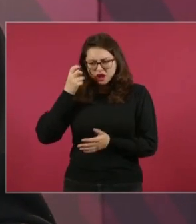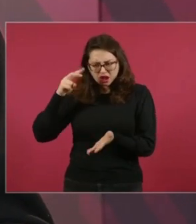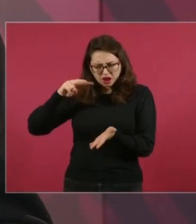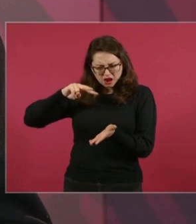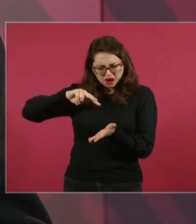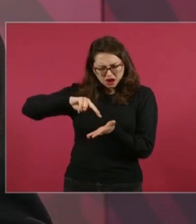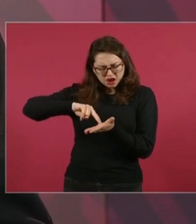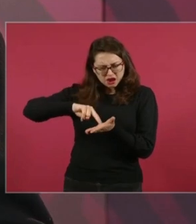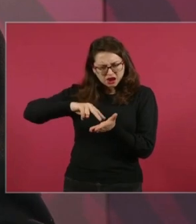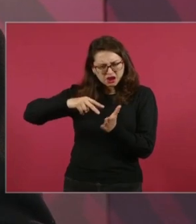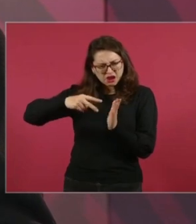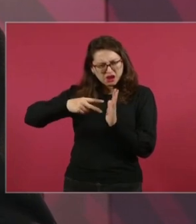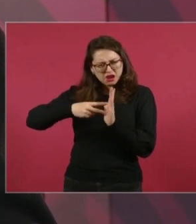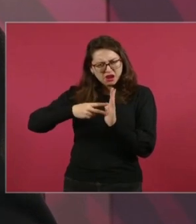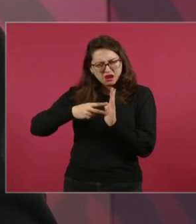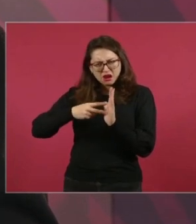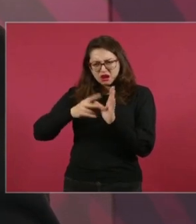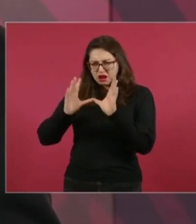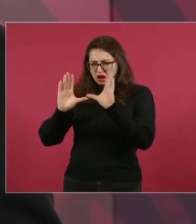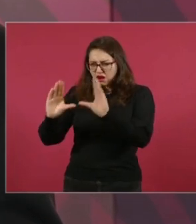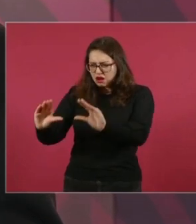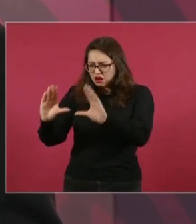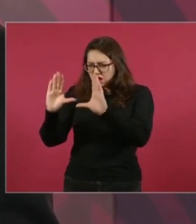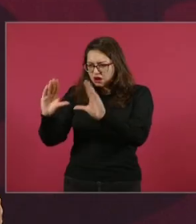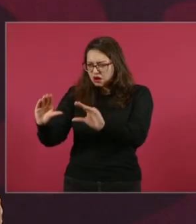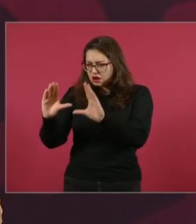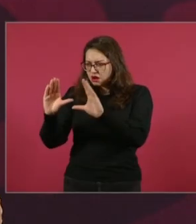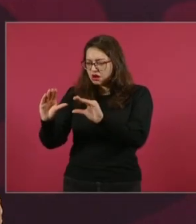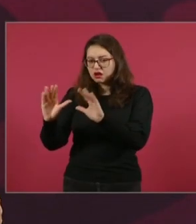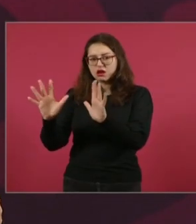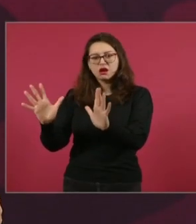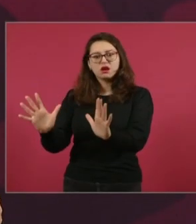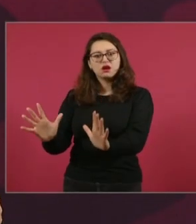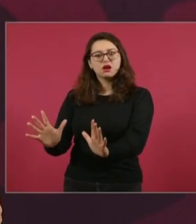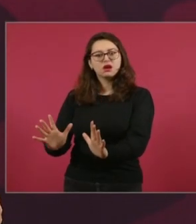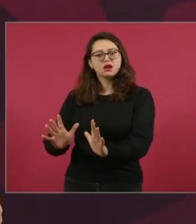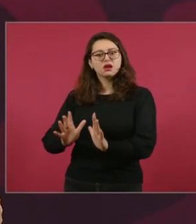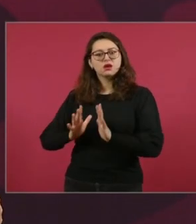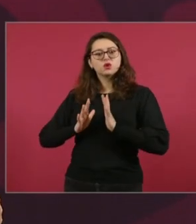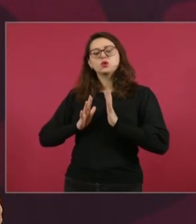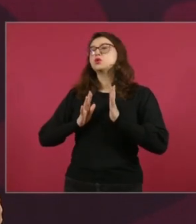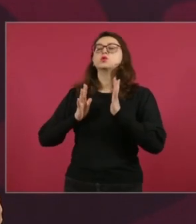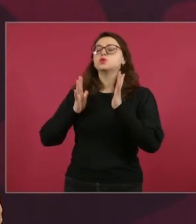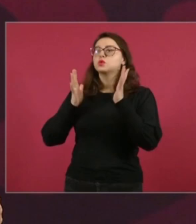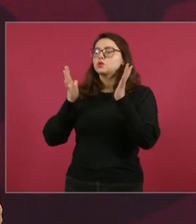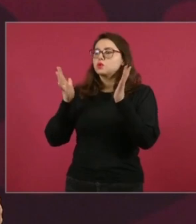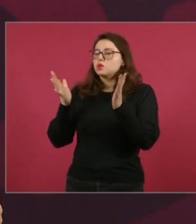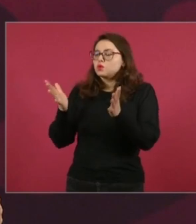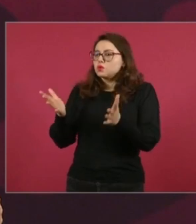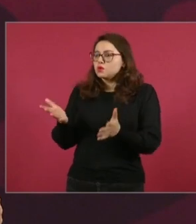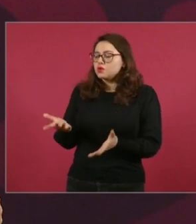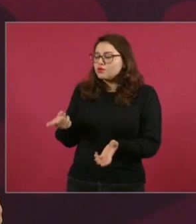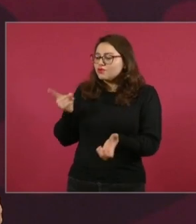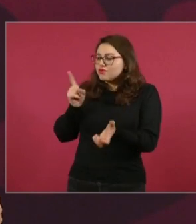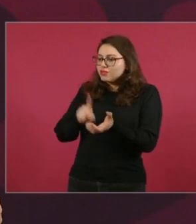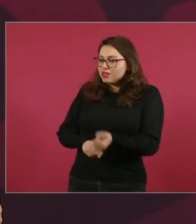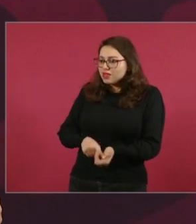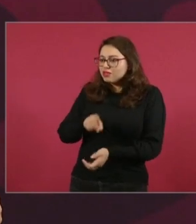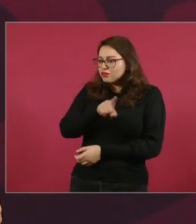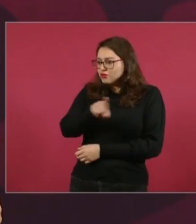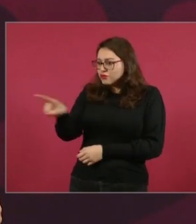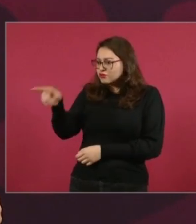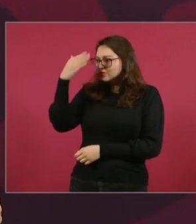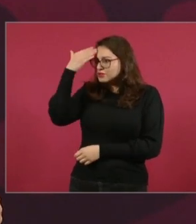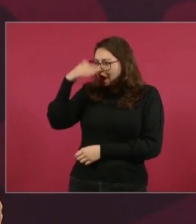que podían ayudarnos en la